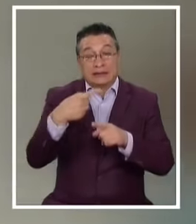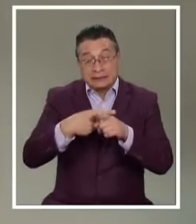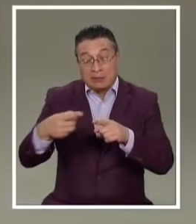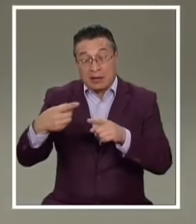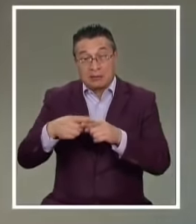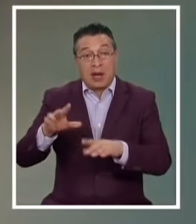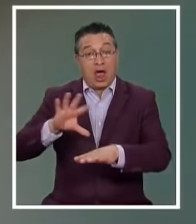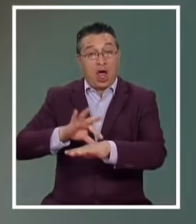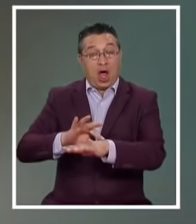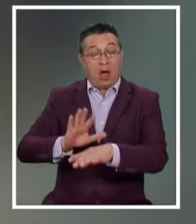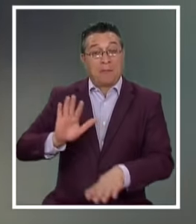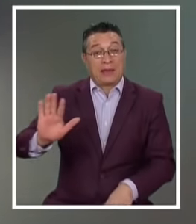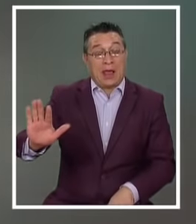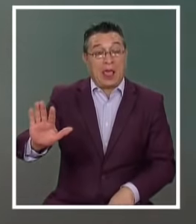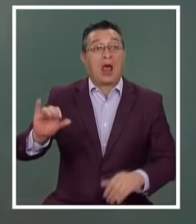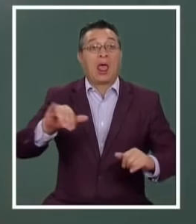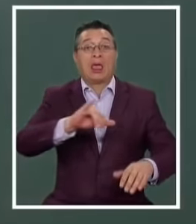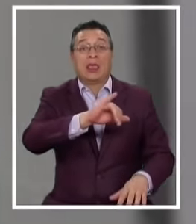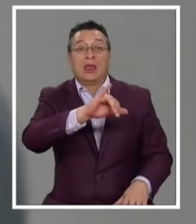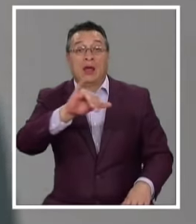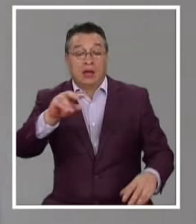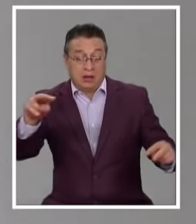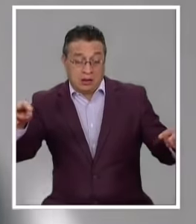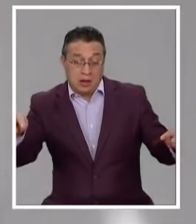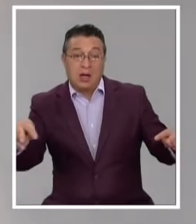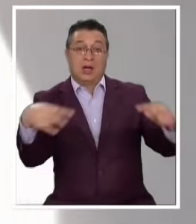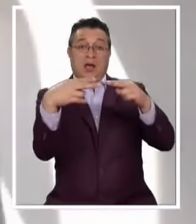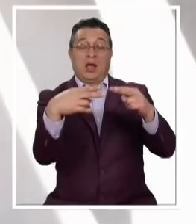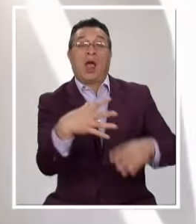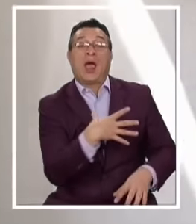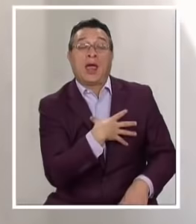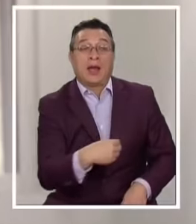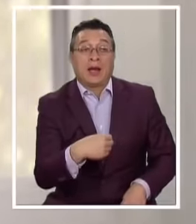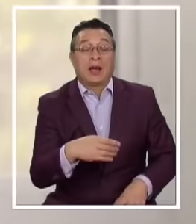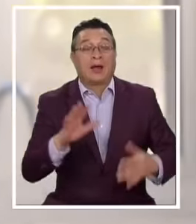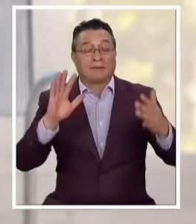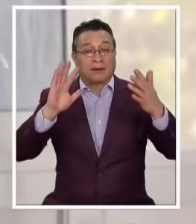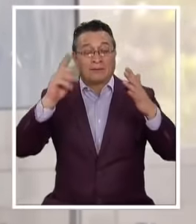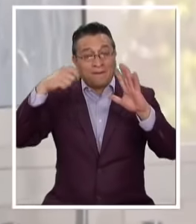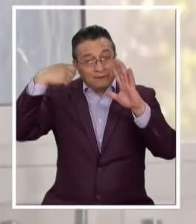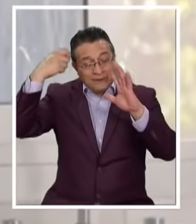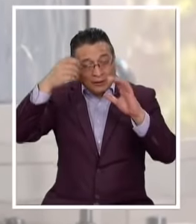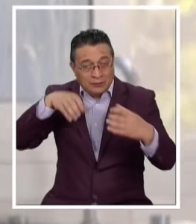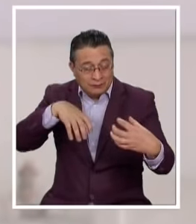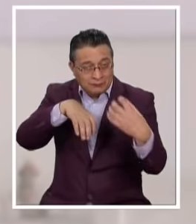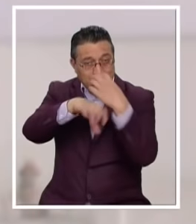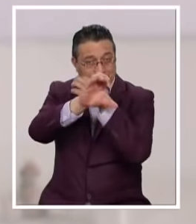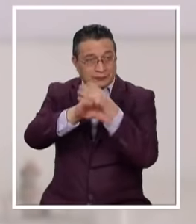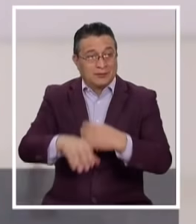Hospitalizada Pudo ver por primera vez A su hija A través De una videollamada